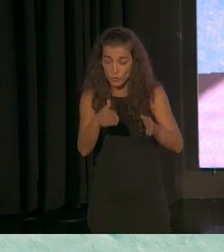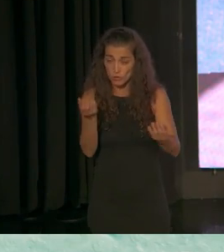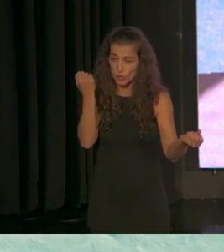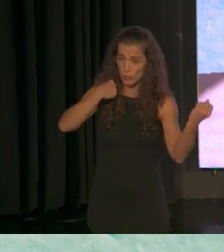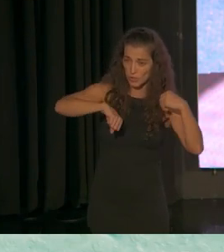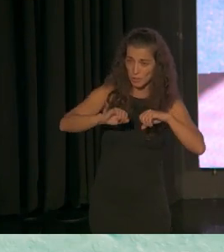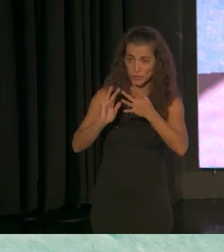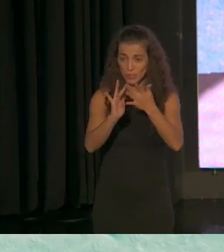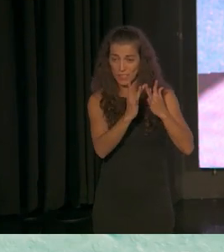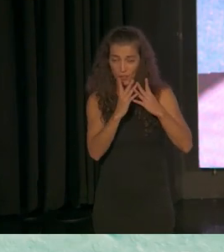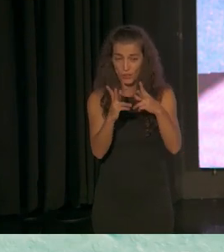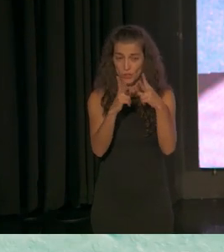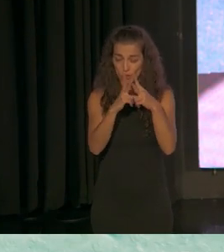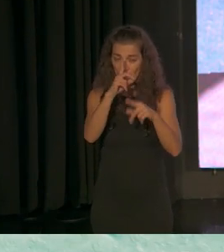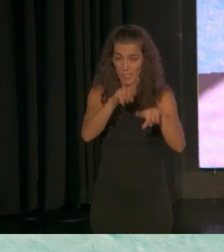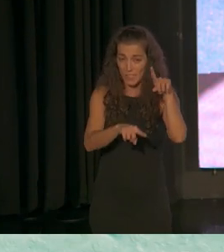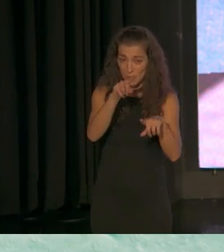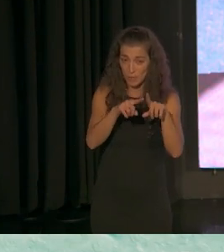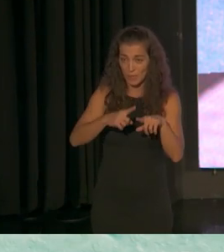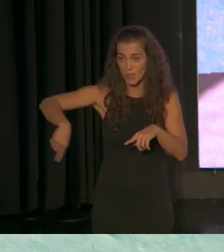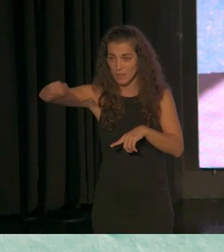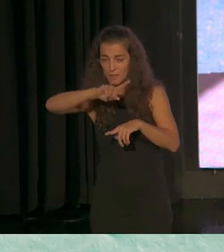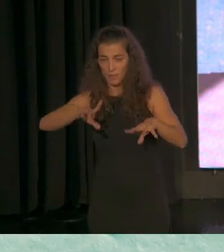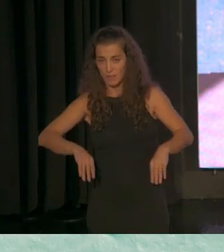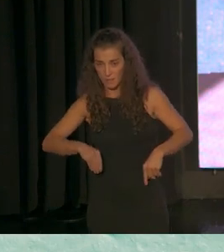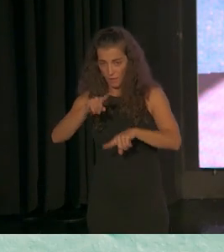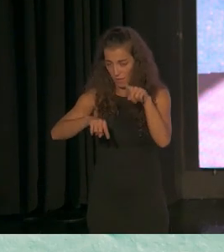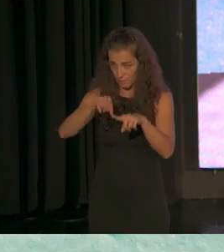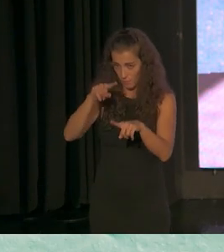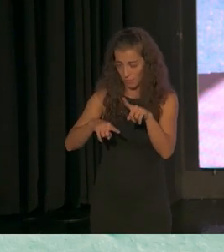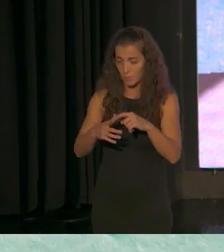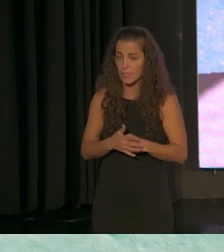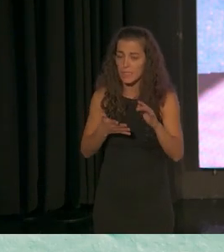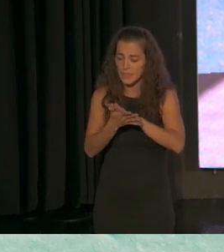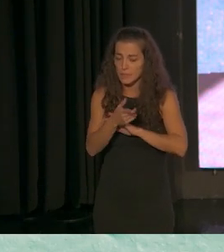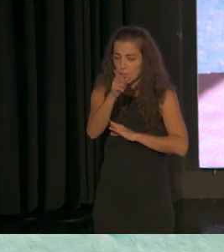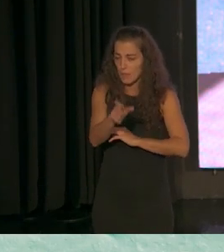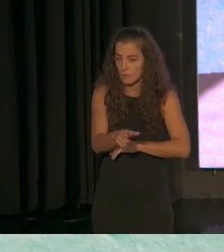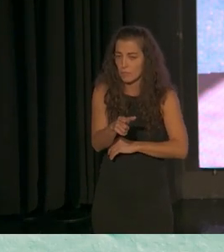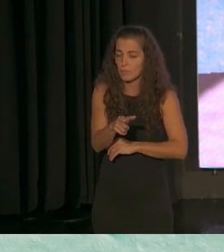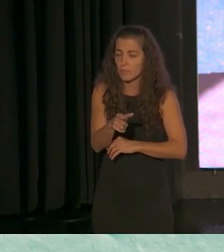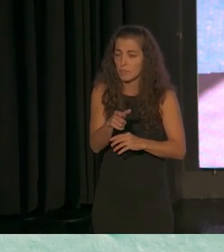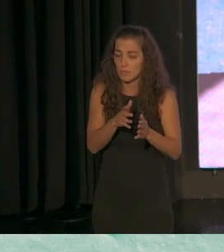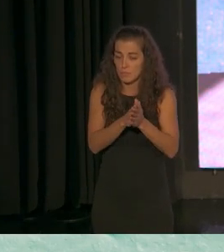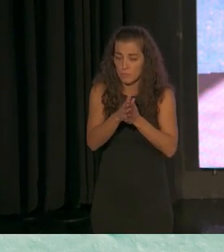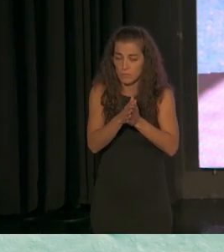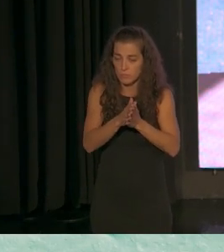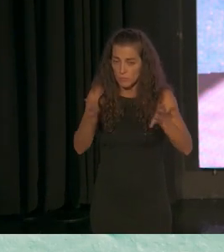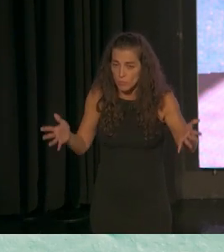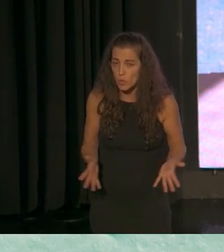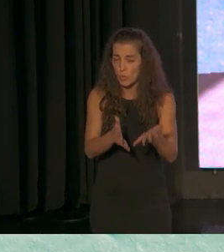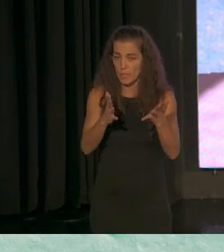y las relaciones sociales sean algo que puedan que puedan que pueda trabajarse promover las relaciones